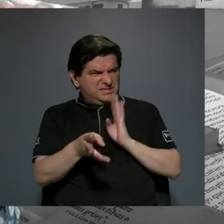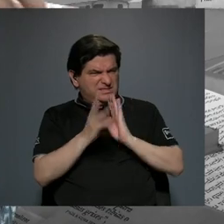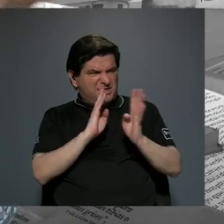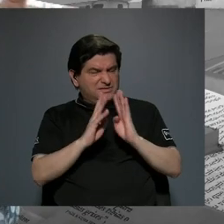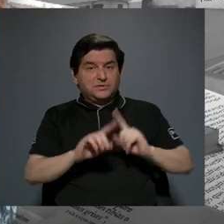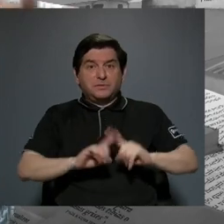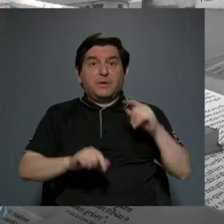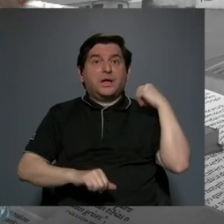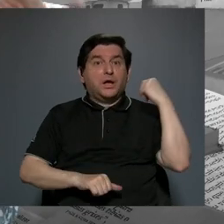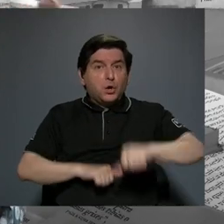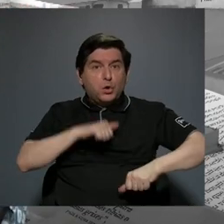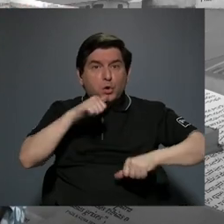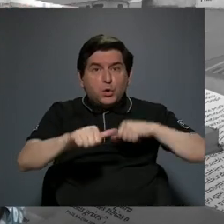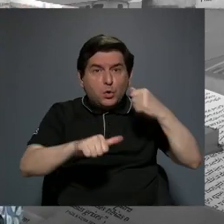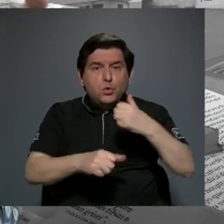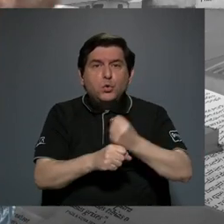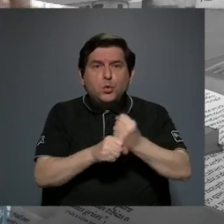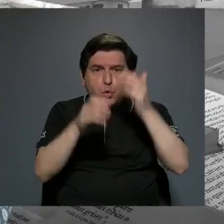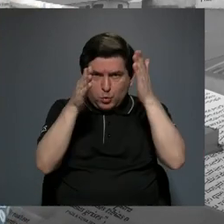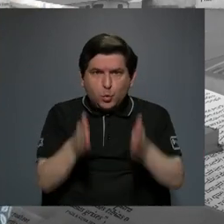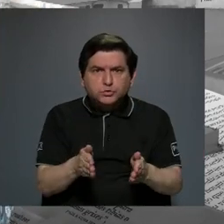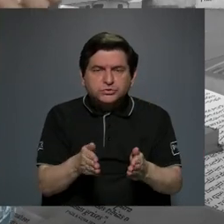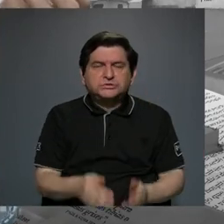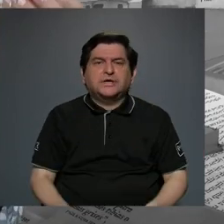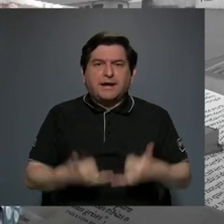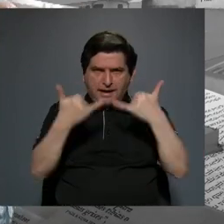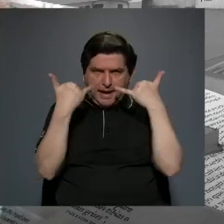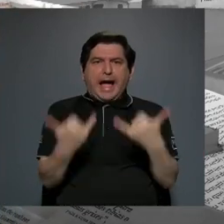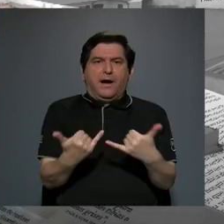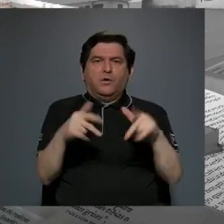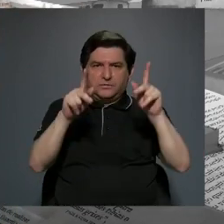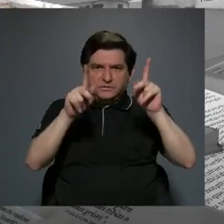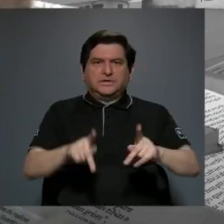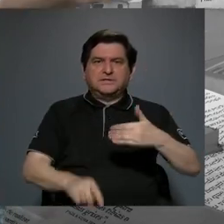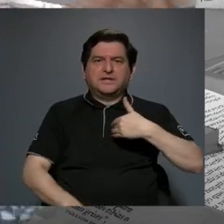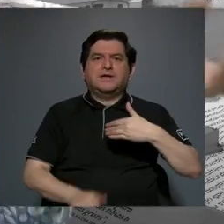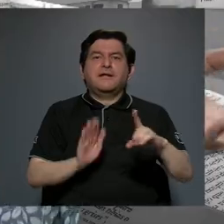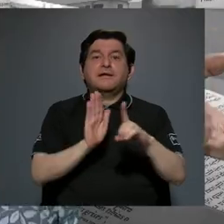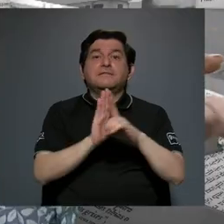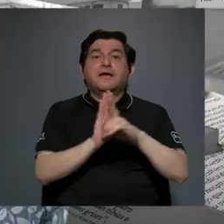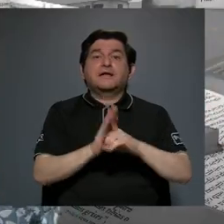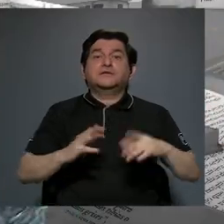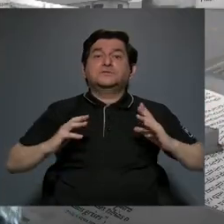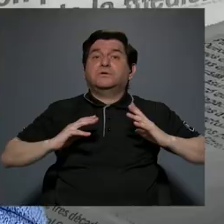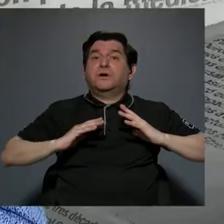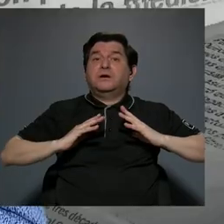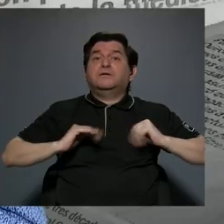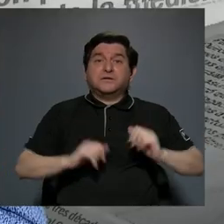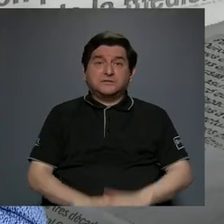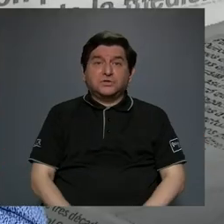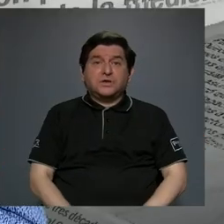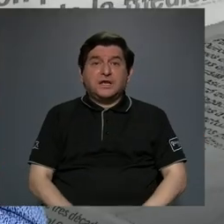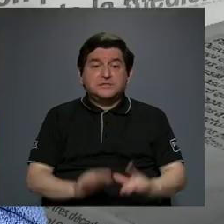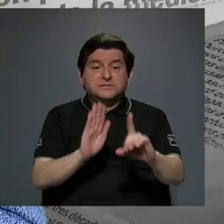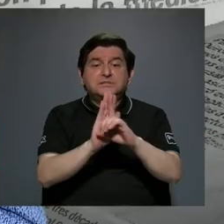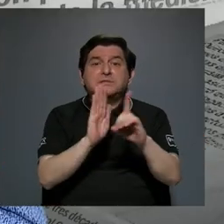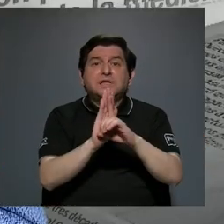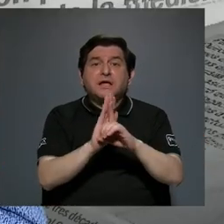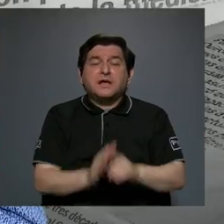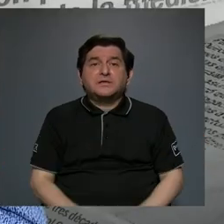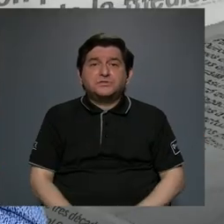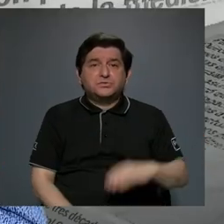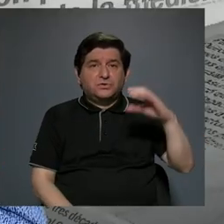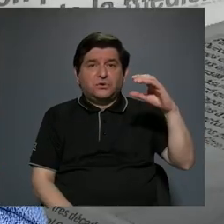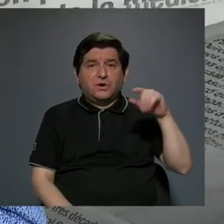fueron luchas que dieron trabajadores para que hoy las personas tengan derecho a vacaciones, tengan derecho a un